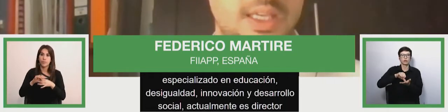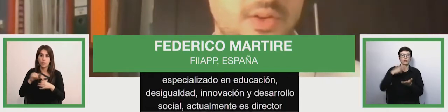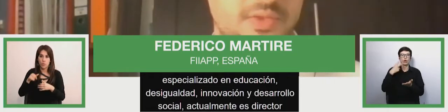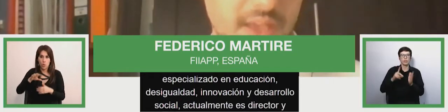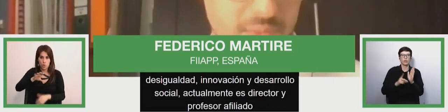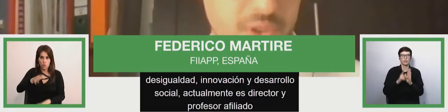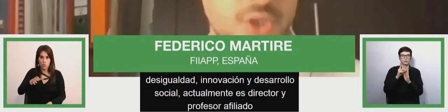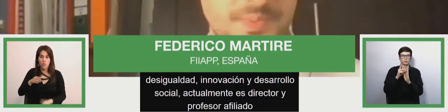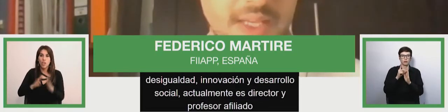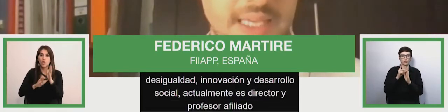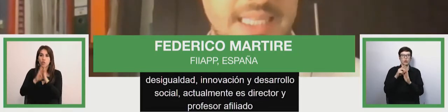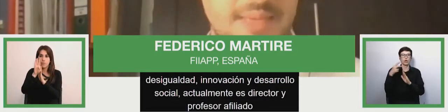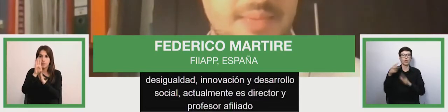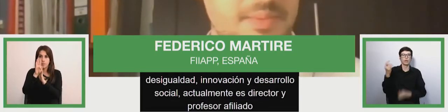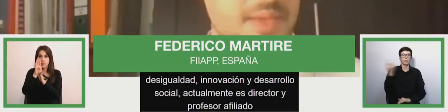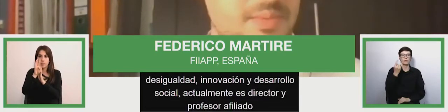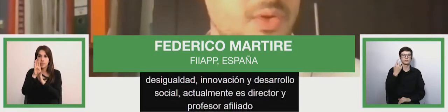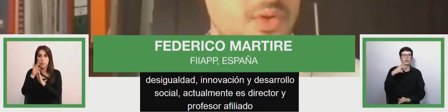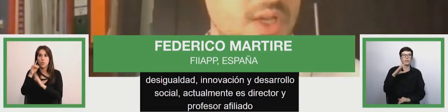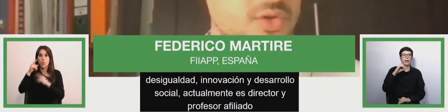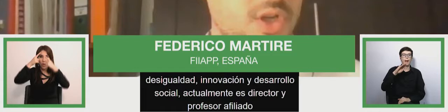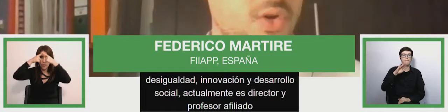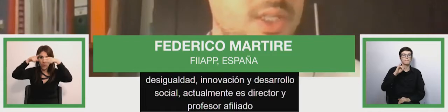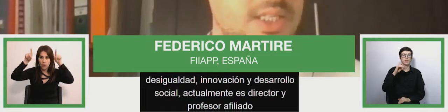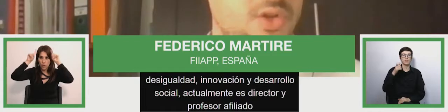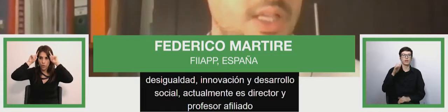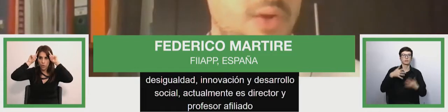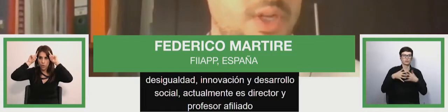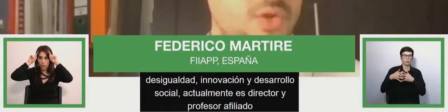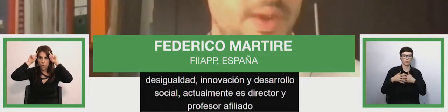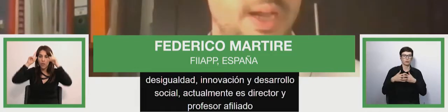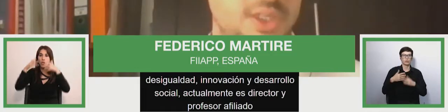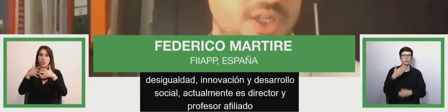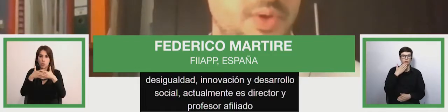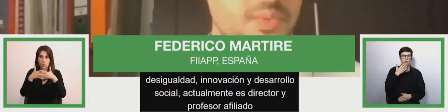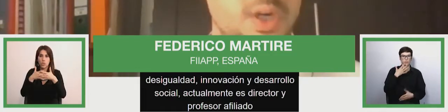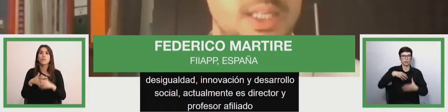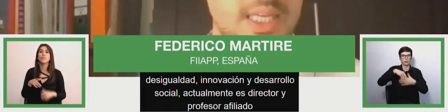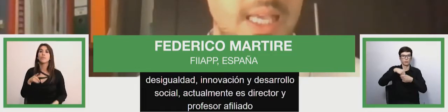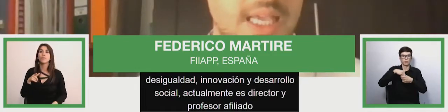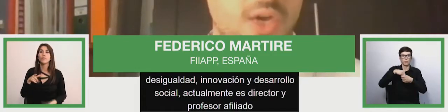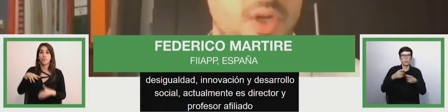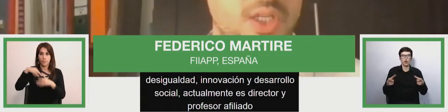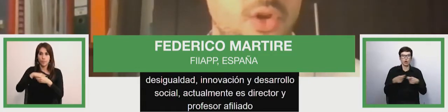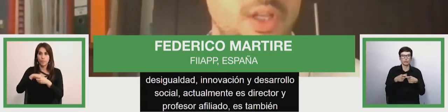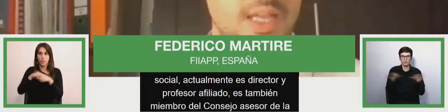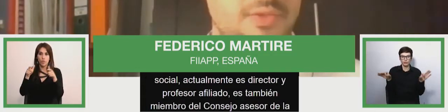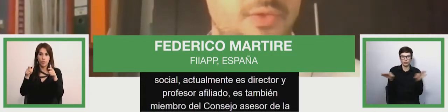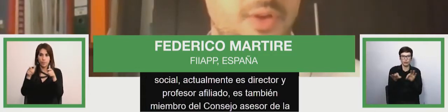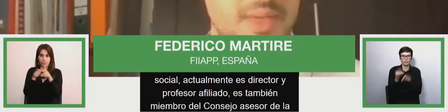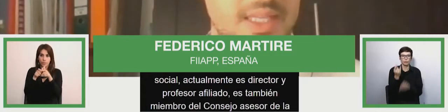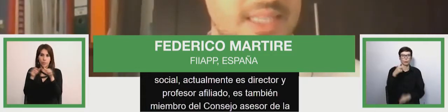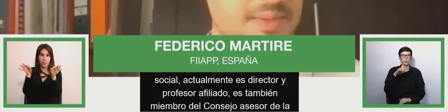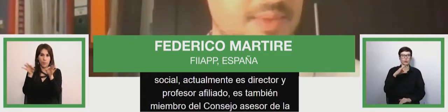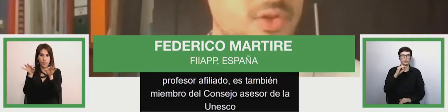of Cambridge. Es también miembro del Consejo Asesor de la UNESCO para el GEM Report y coeditor del informe de seguimiento de la